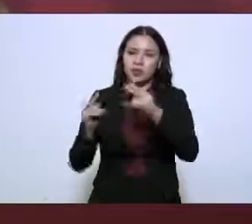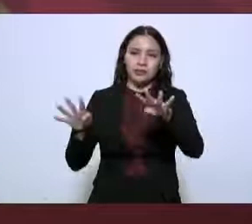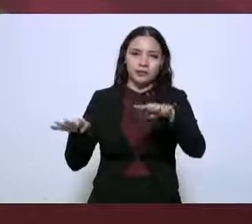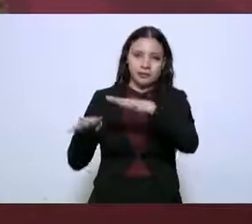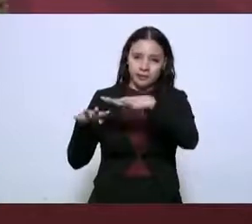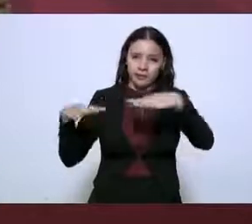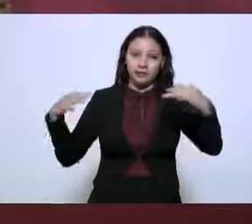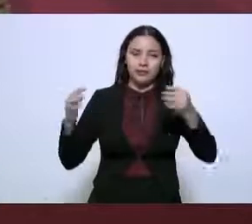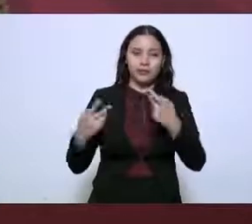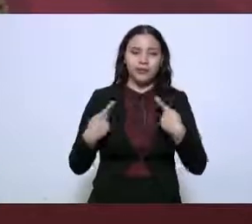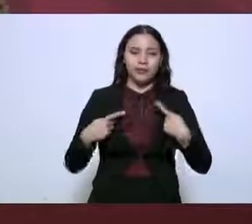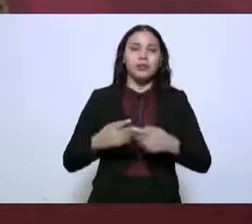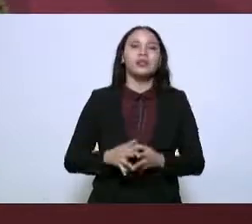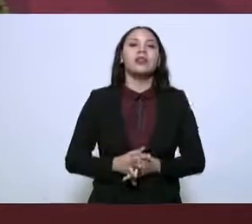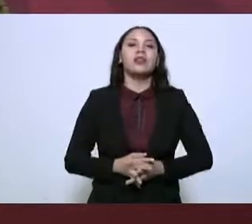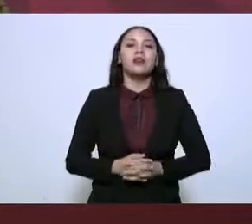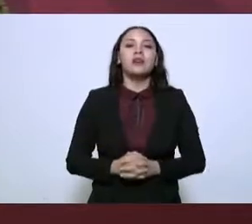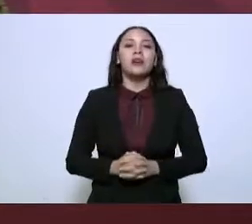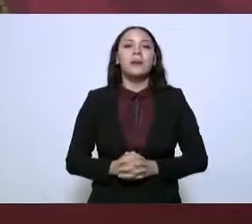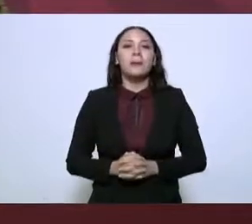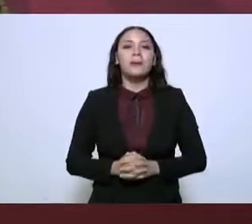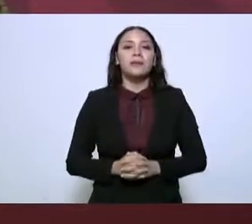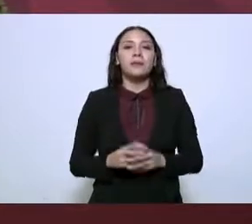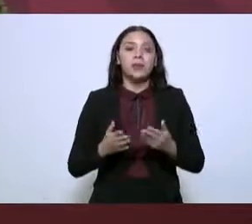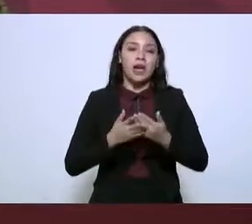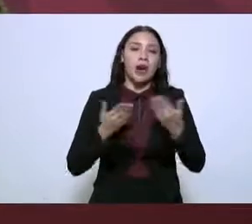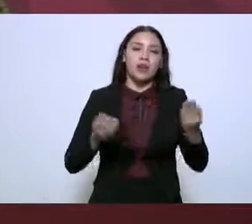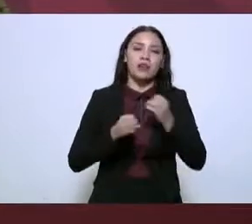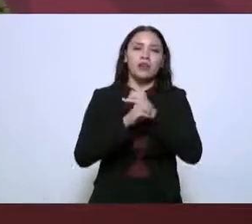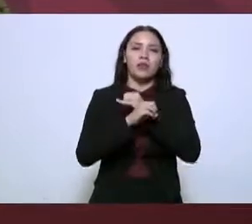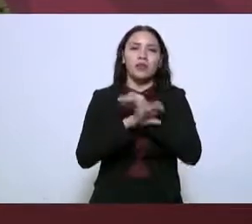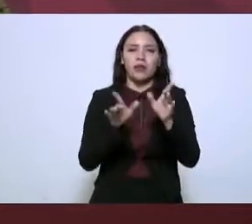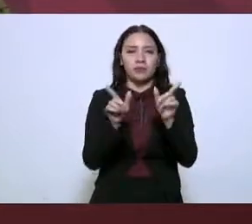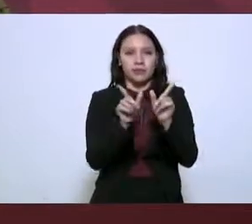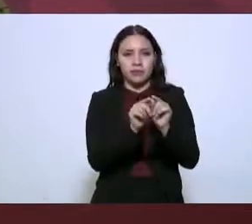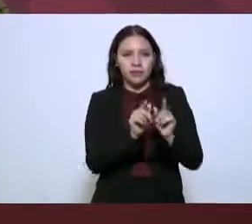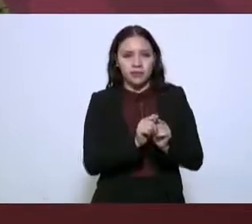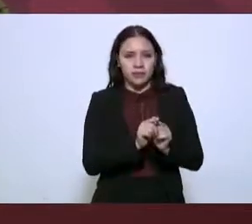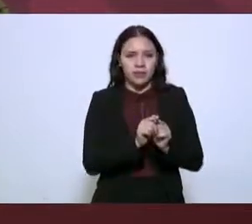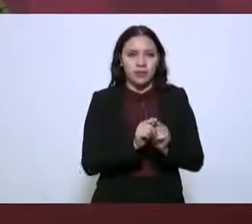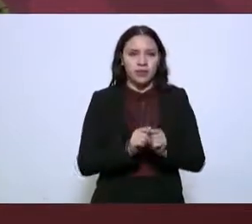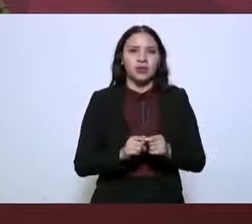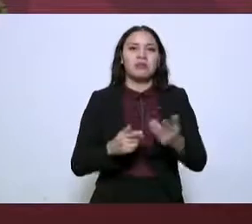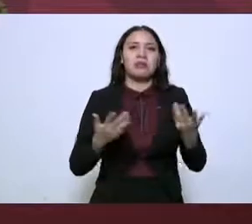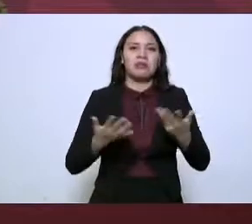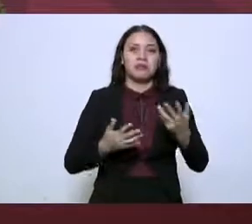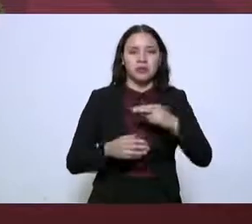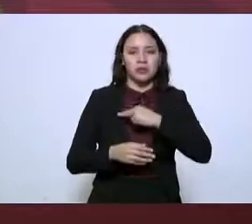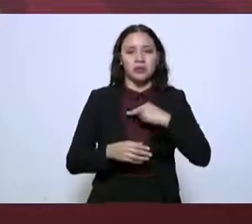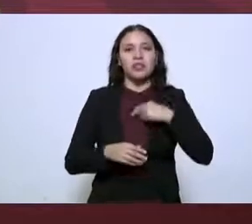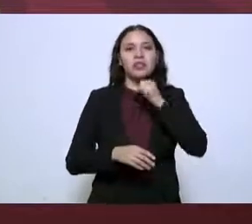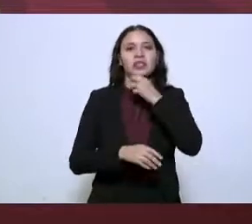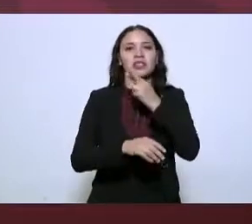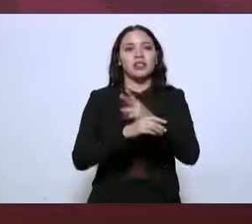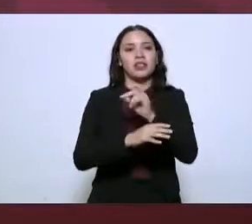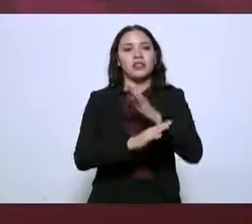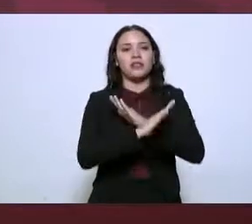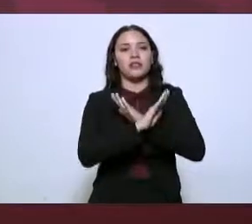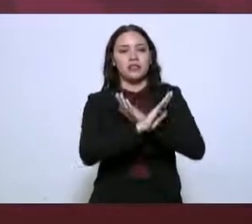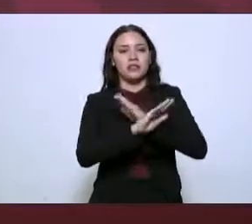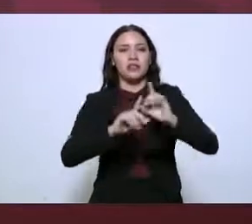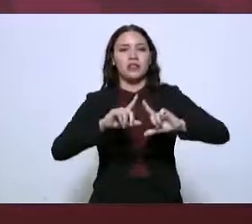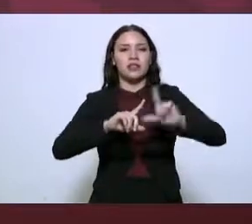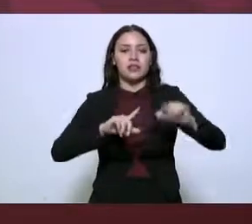de Tamaulipas, vamos a informar lo que ha sido la participación de la Secretaría de la Defensa